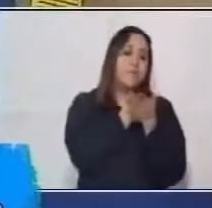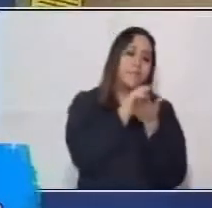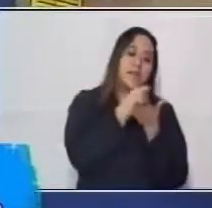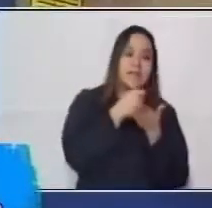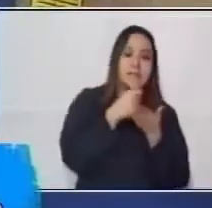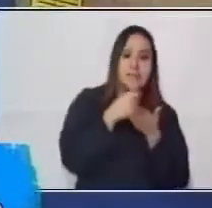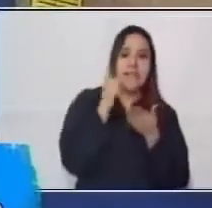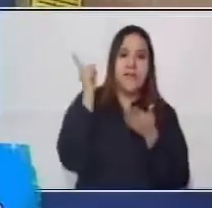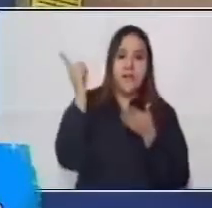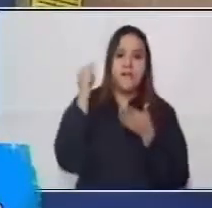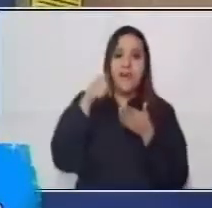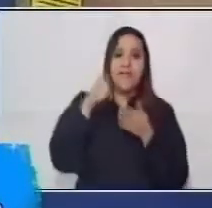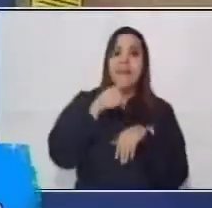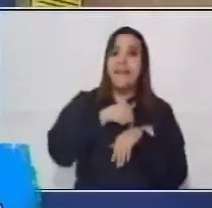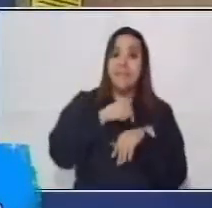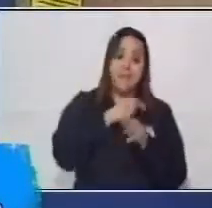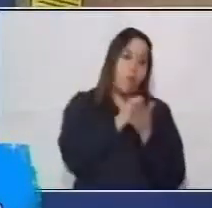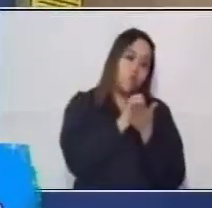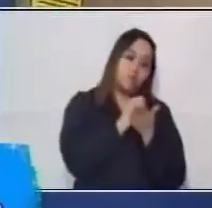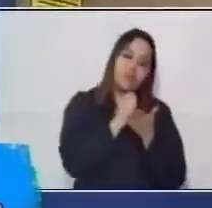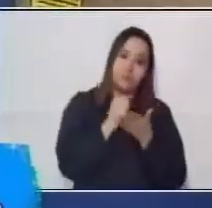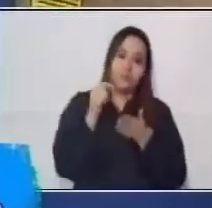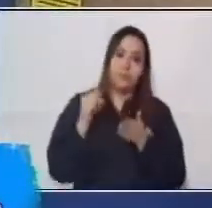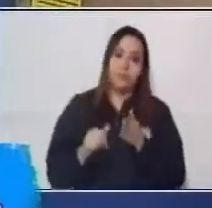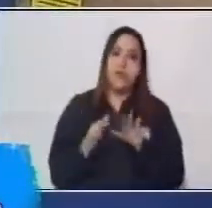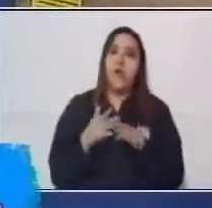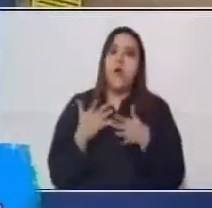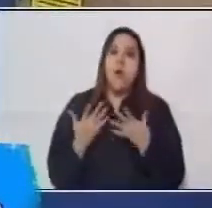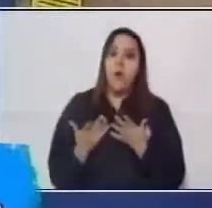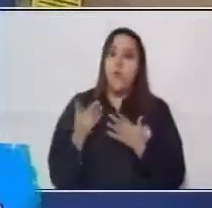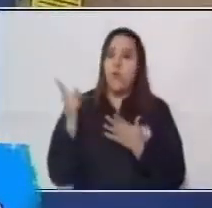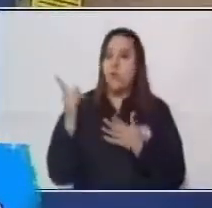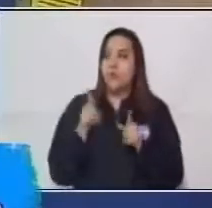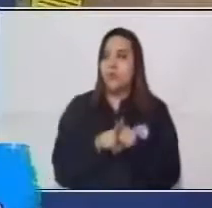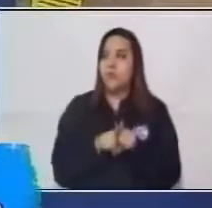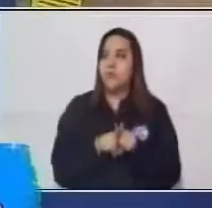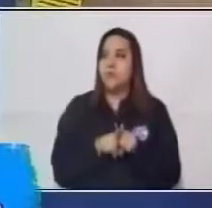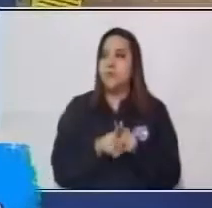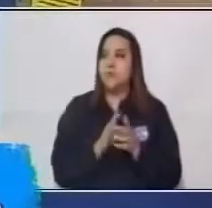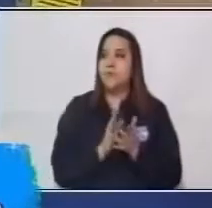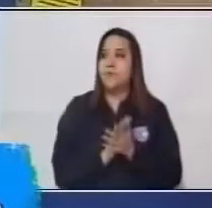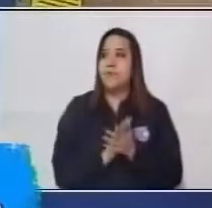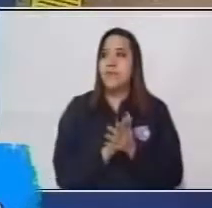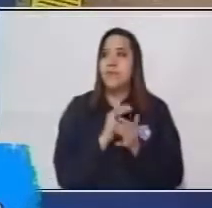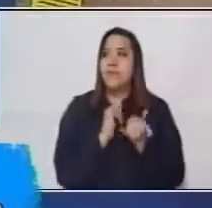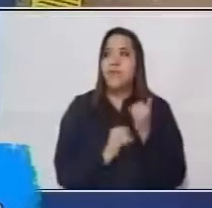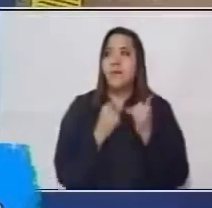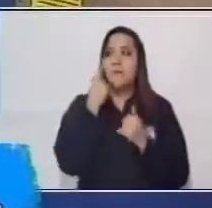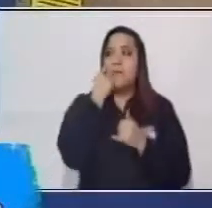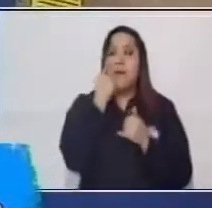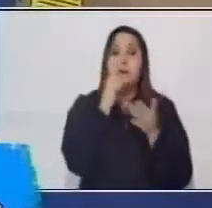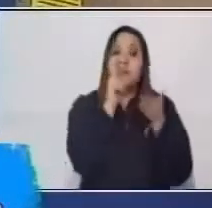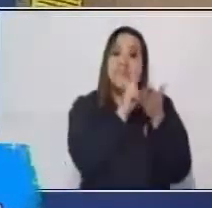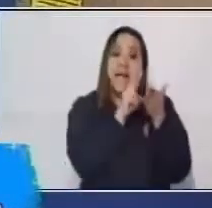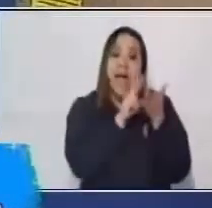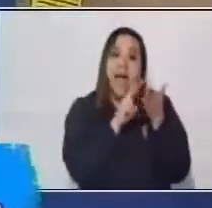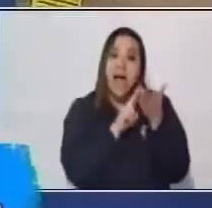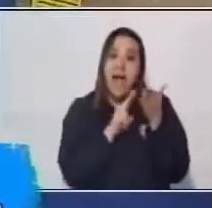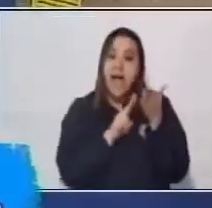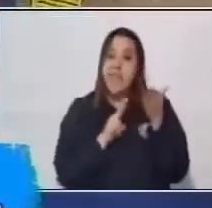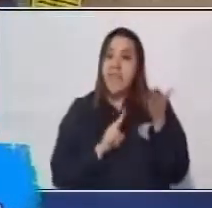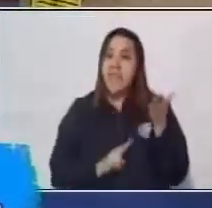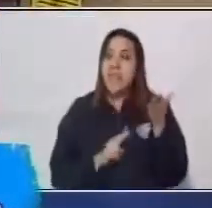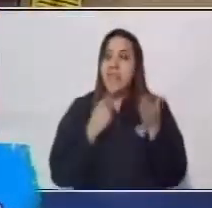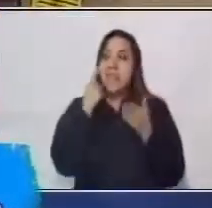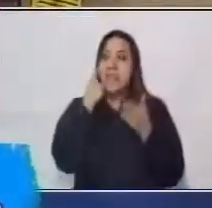literatura de este momento con todo y la gaucha. Y para cerrar vamos a leer un fragmentito de